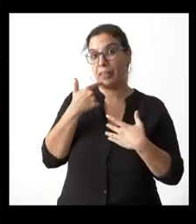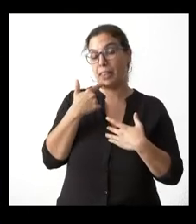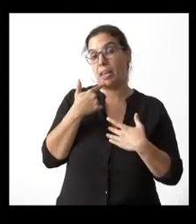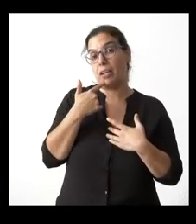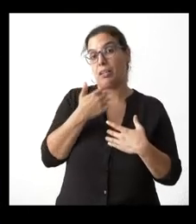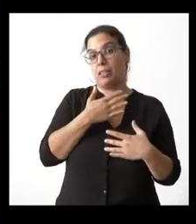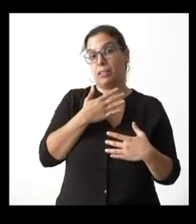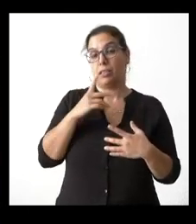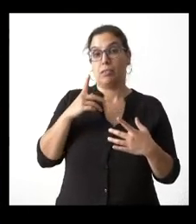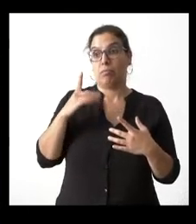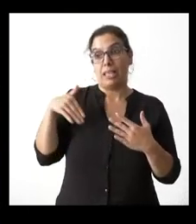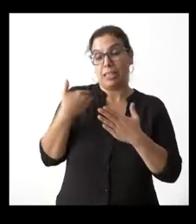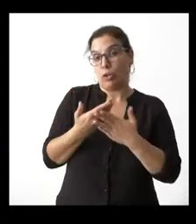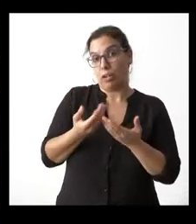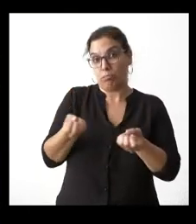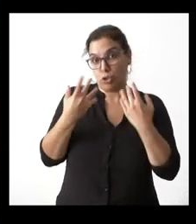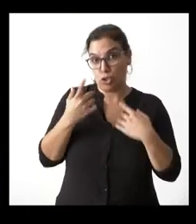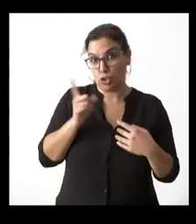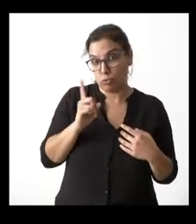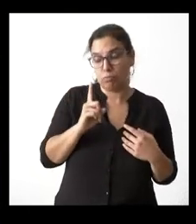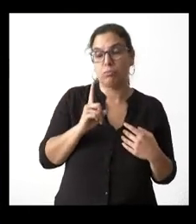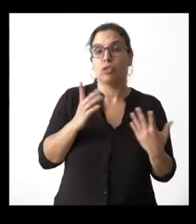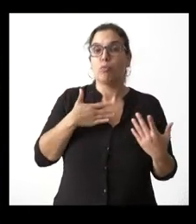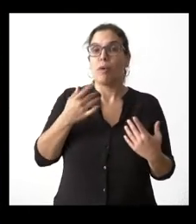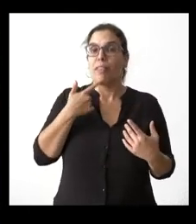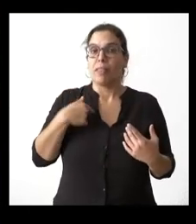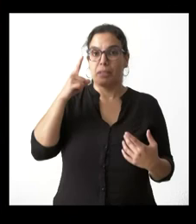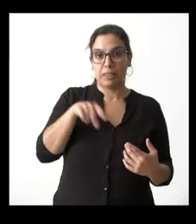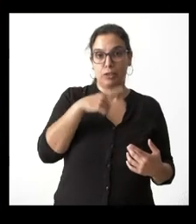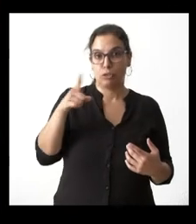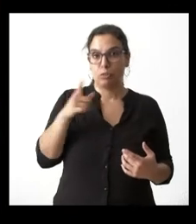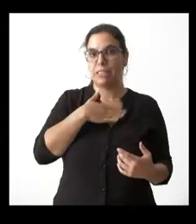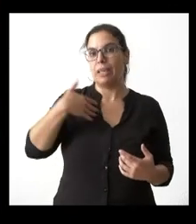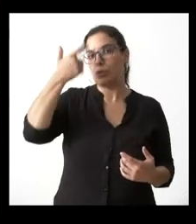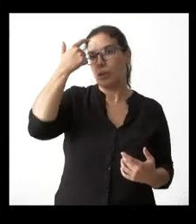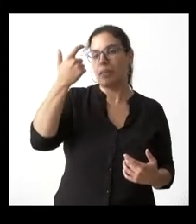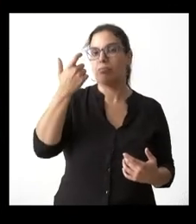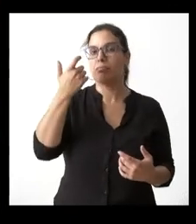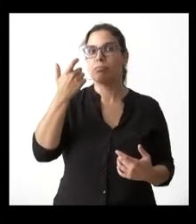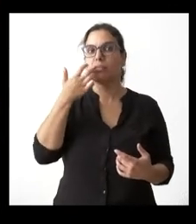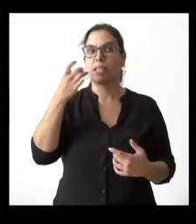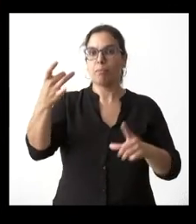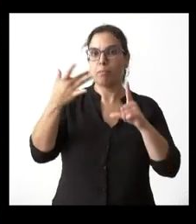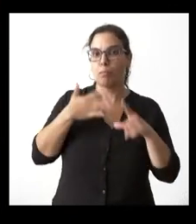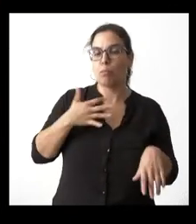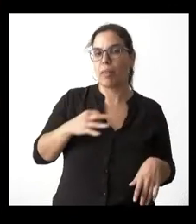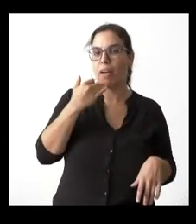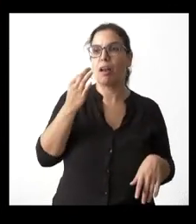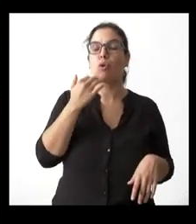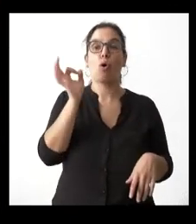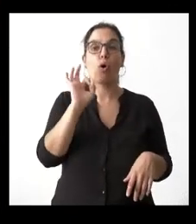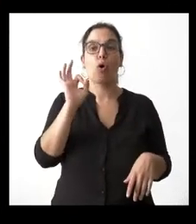una semana después eso no ha sucedido queríamos saber si vamos a poder disponer de ellos y si hay un compromiso de la Junta para